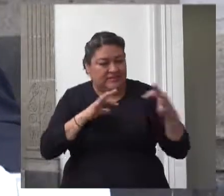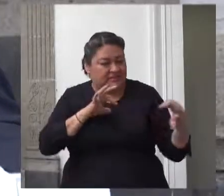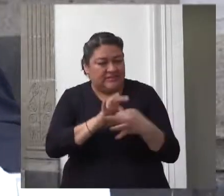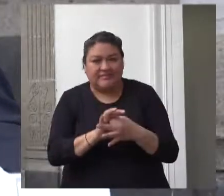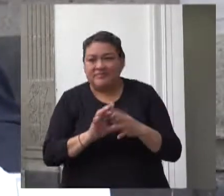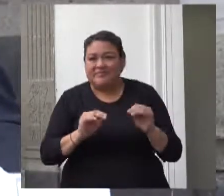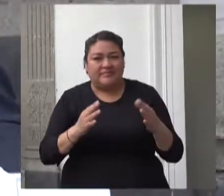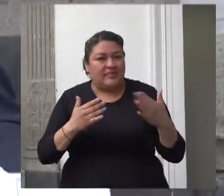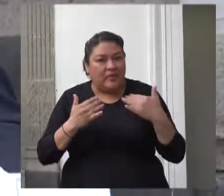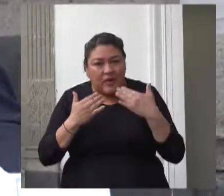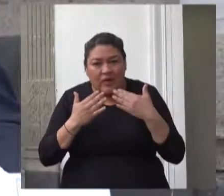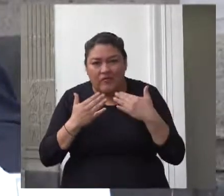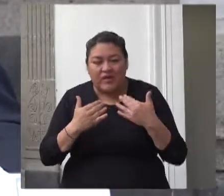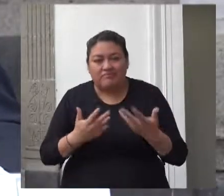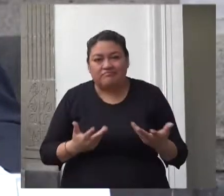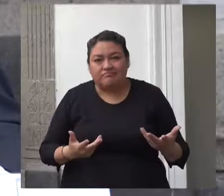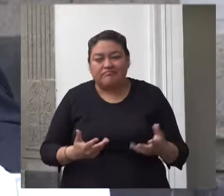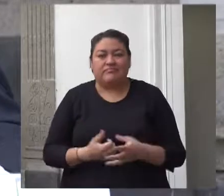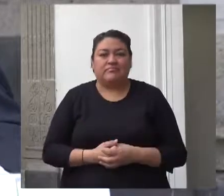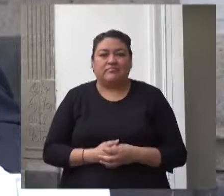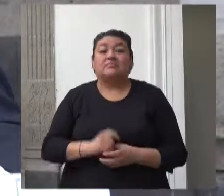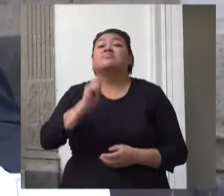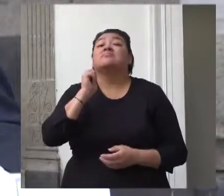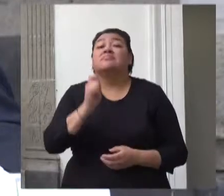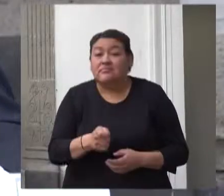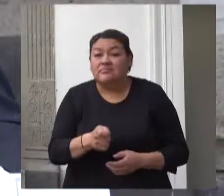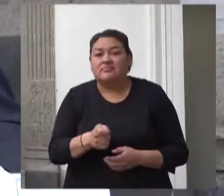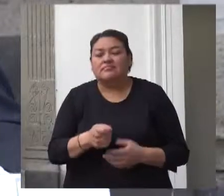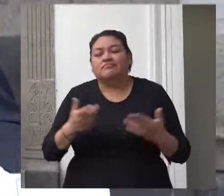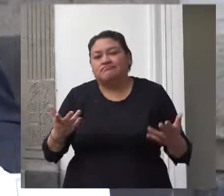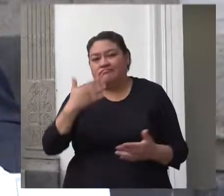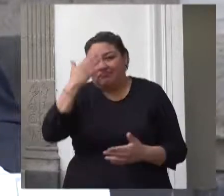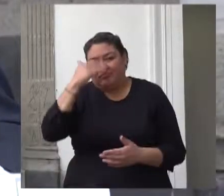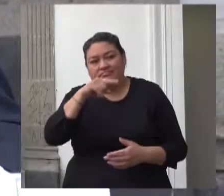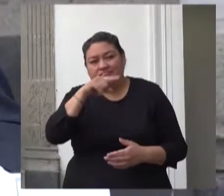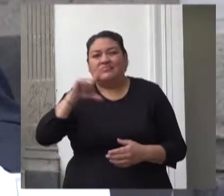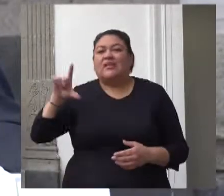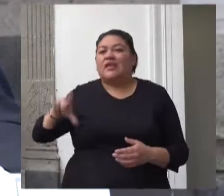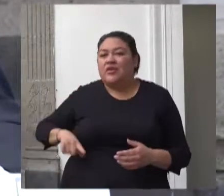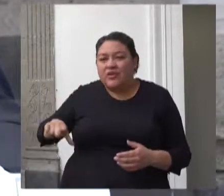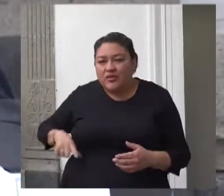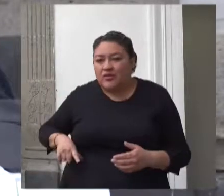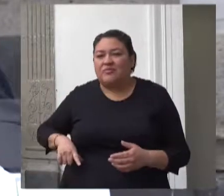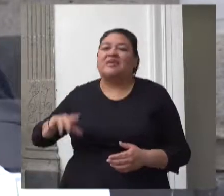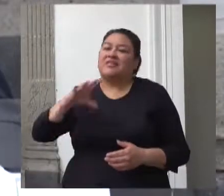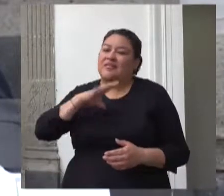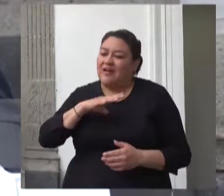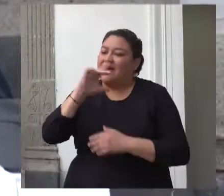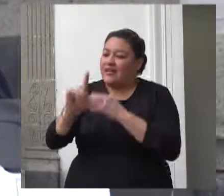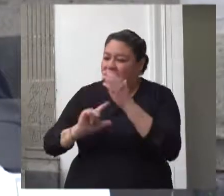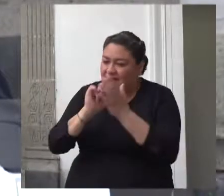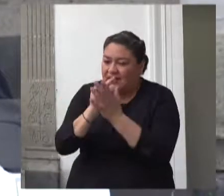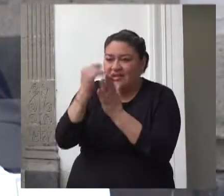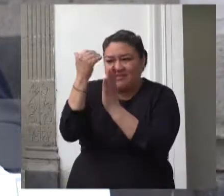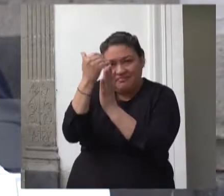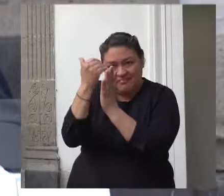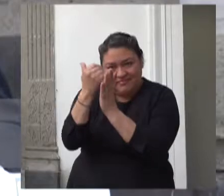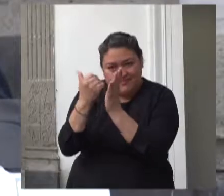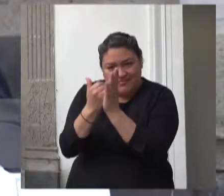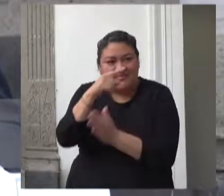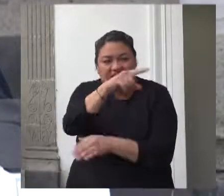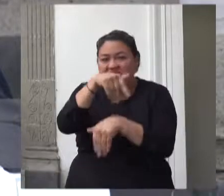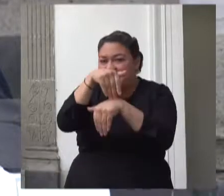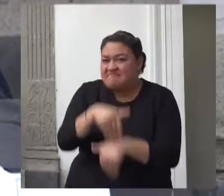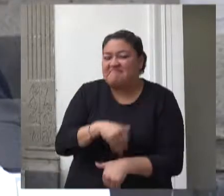alguno en consecuencia las autoridades no observaron las normas para la autorización y